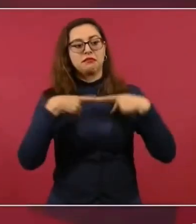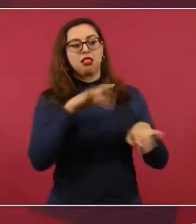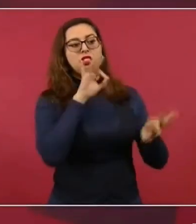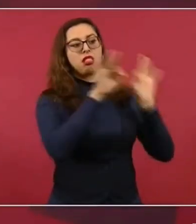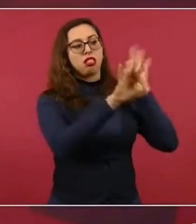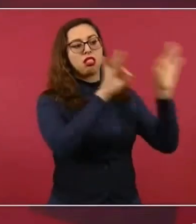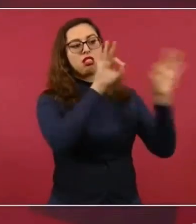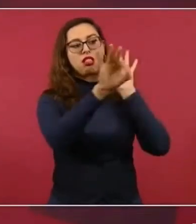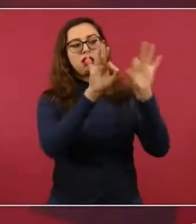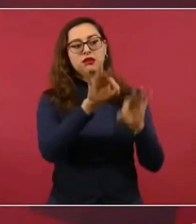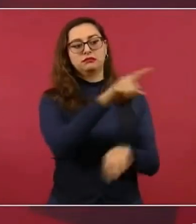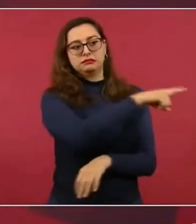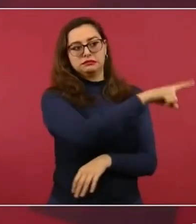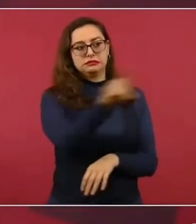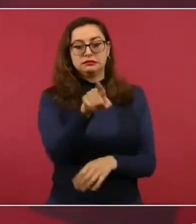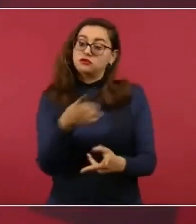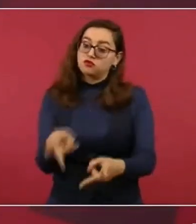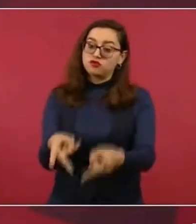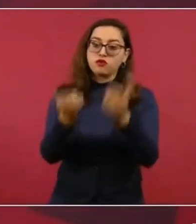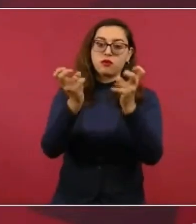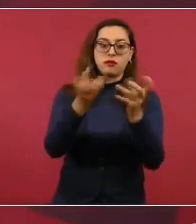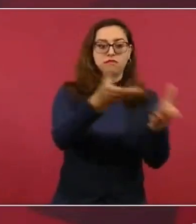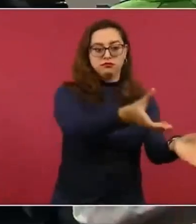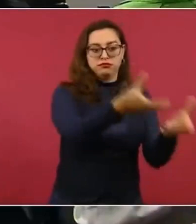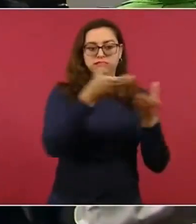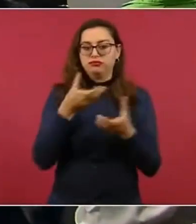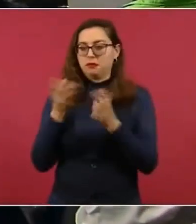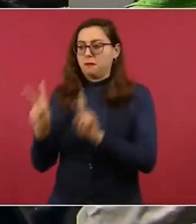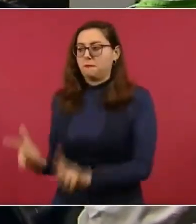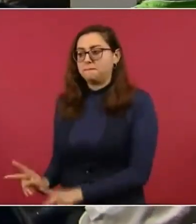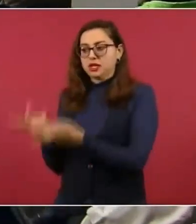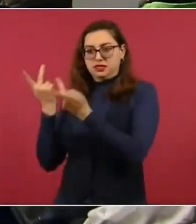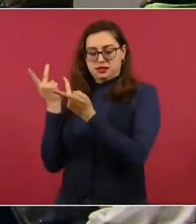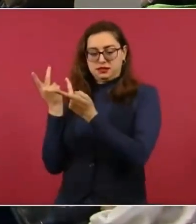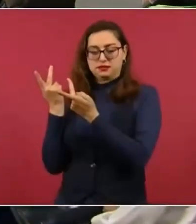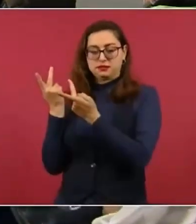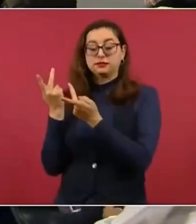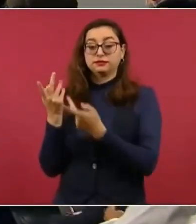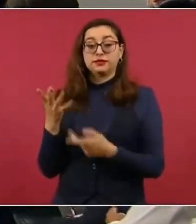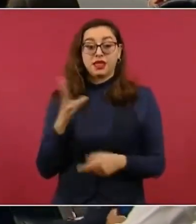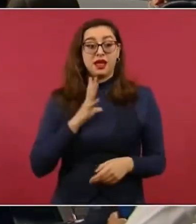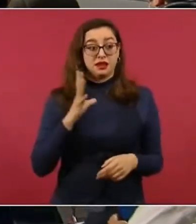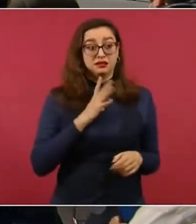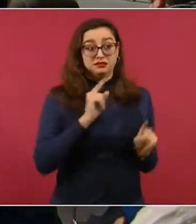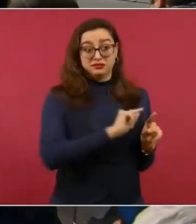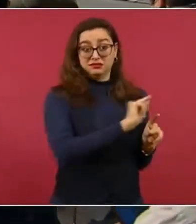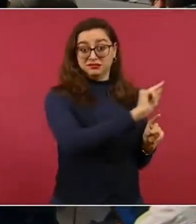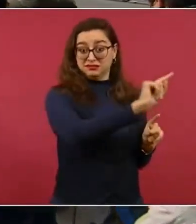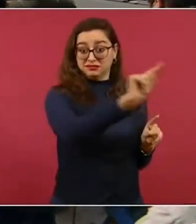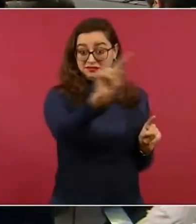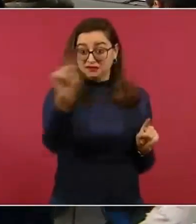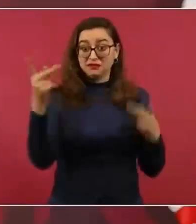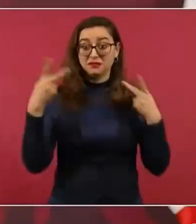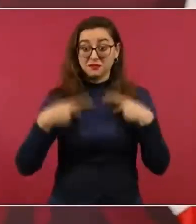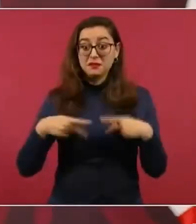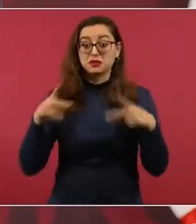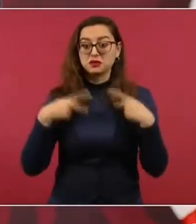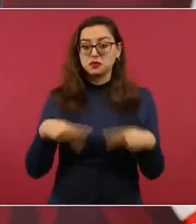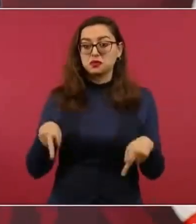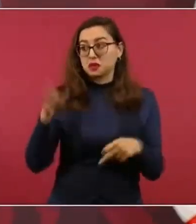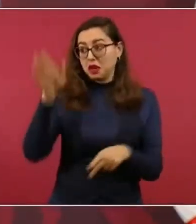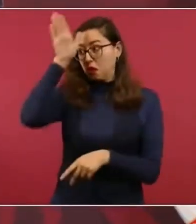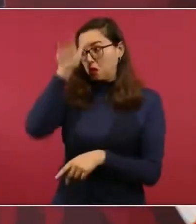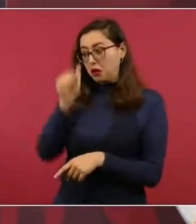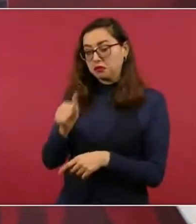de varios o de muchos pobladores,